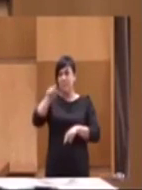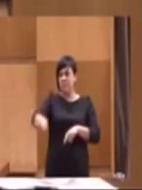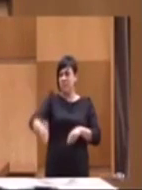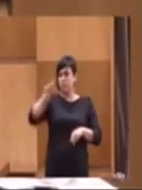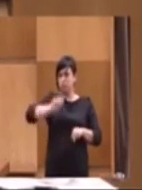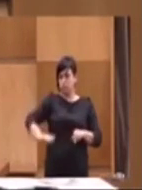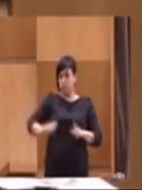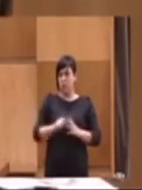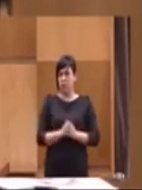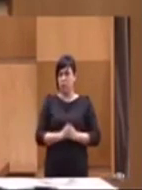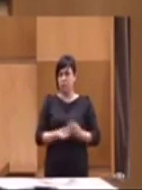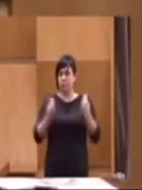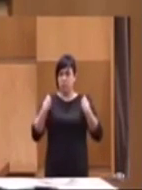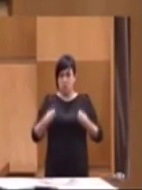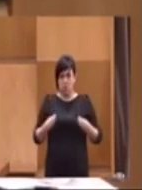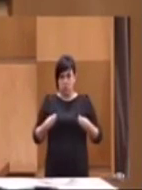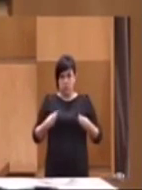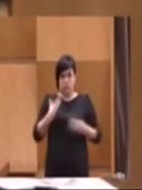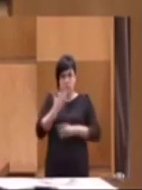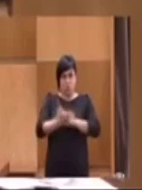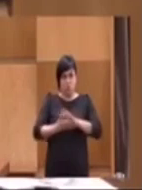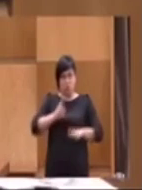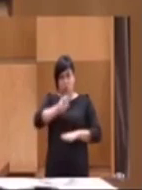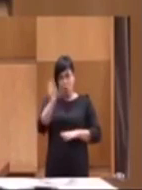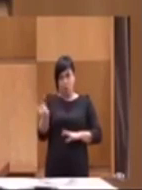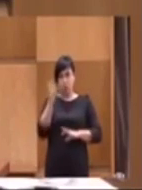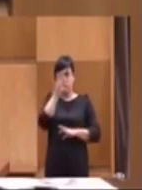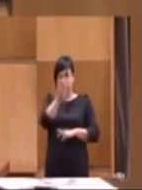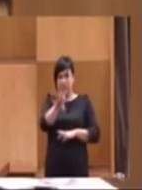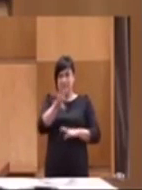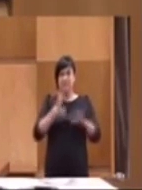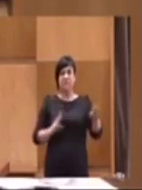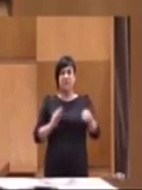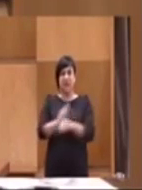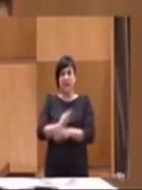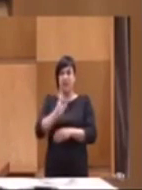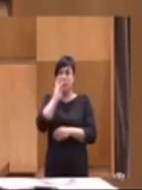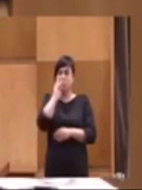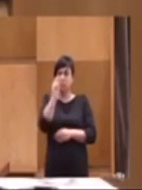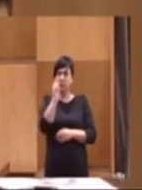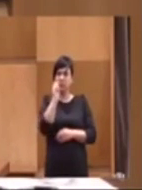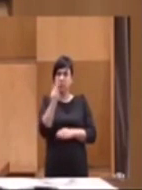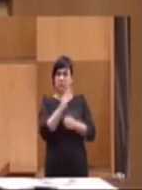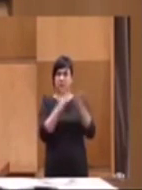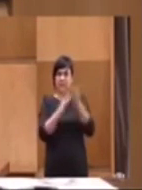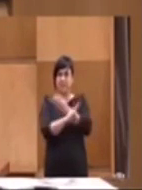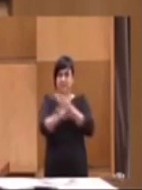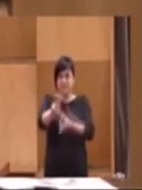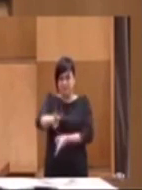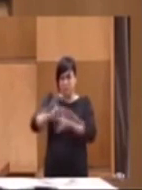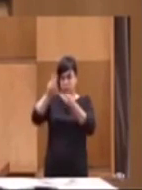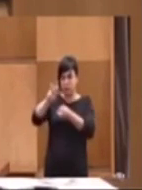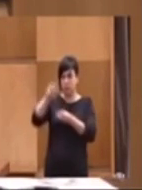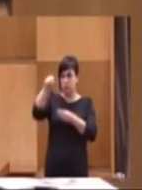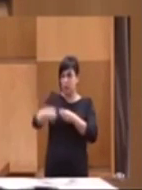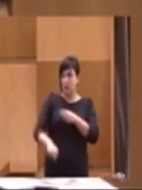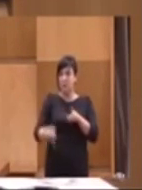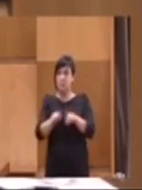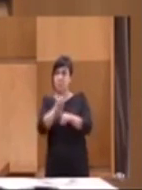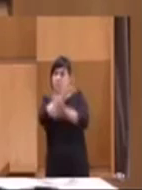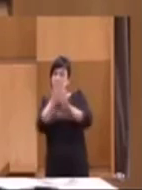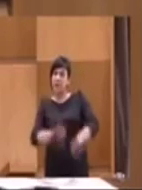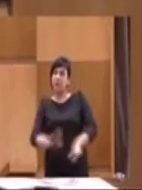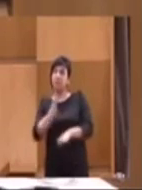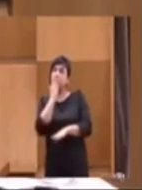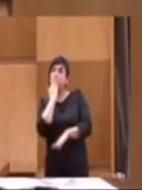salario. Y lo mismo, lo que están haciendo otros países, financiar las pensiones vía impuestos, cosa que en España parece que es tabú. Por